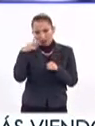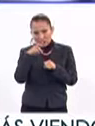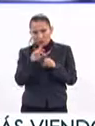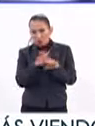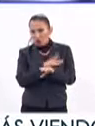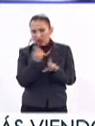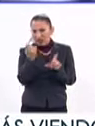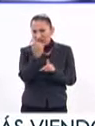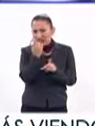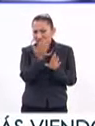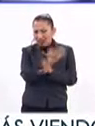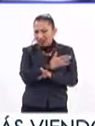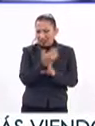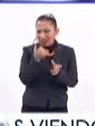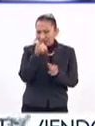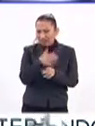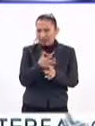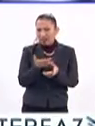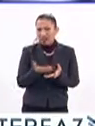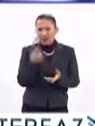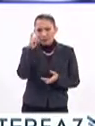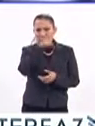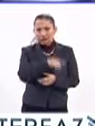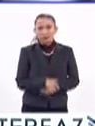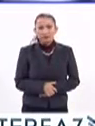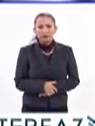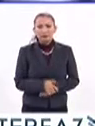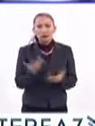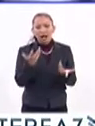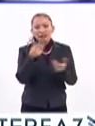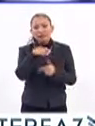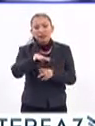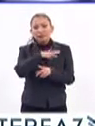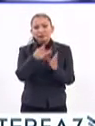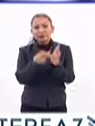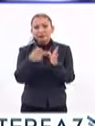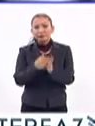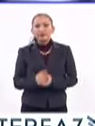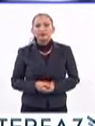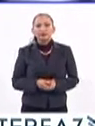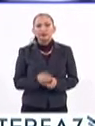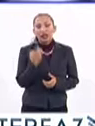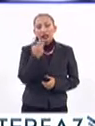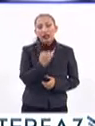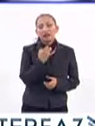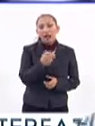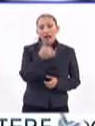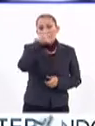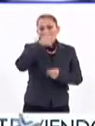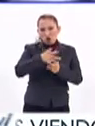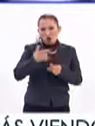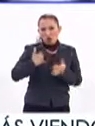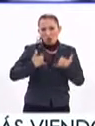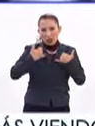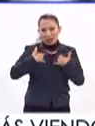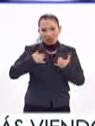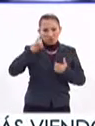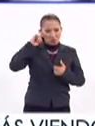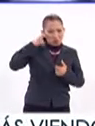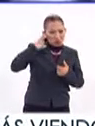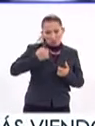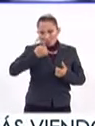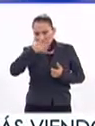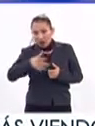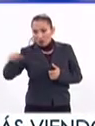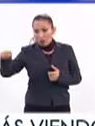las causas de por qué? Bueno, en... ¿Por qué se está generando este patrón? Pues este patrón, realmente la OCDE